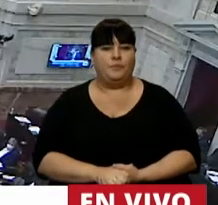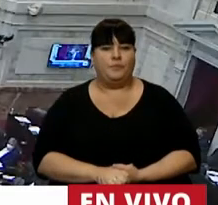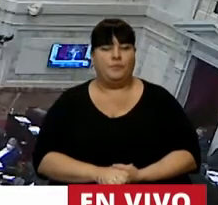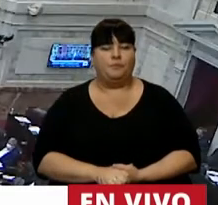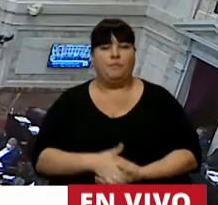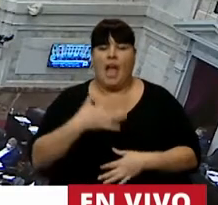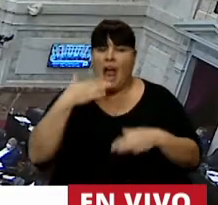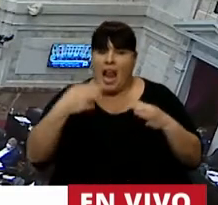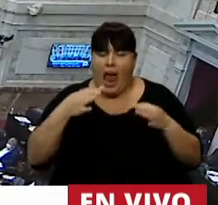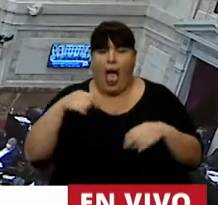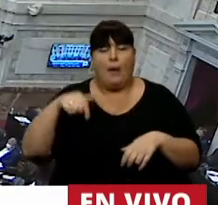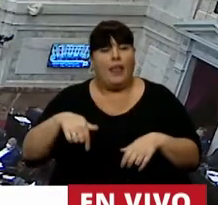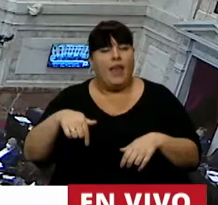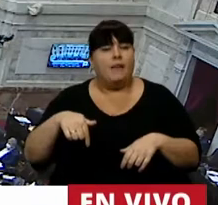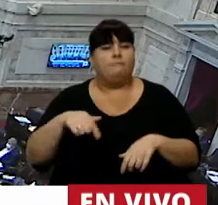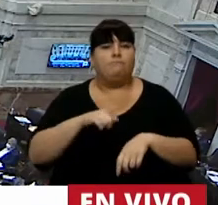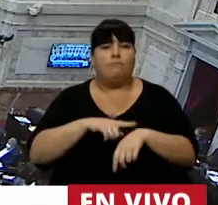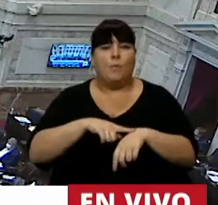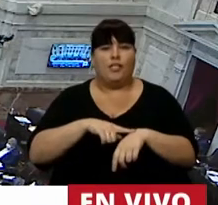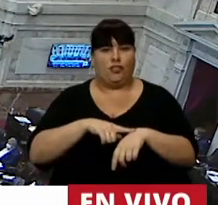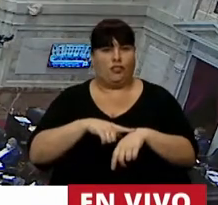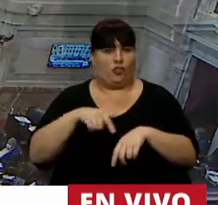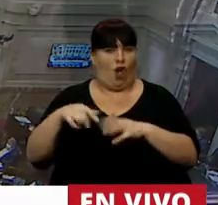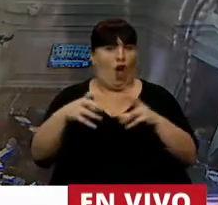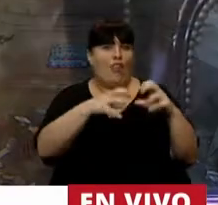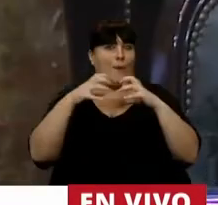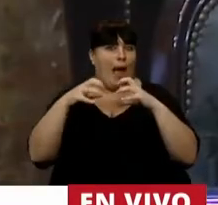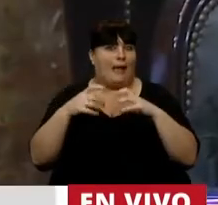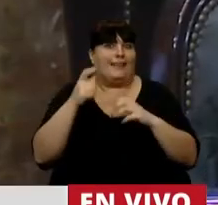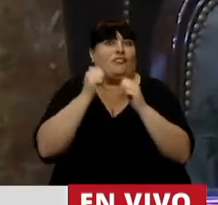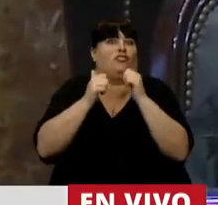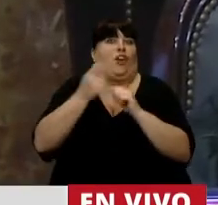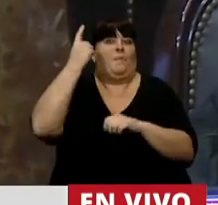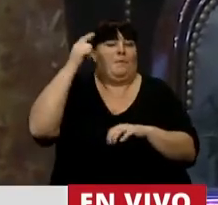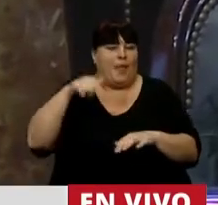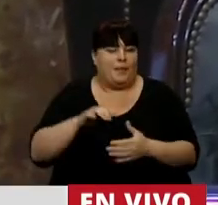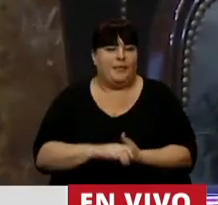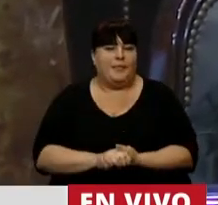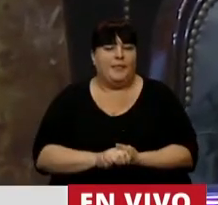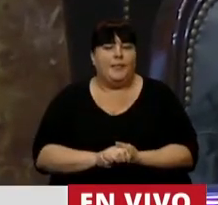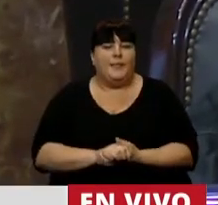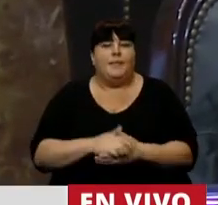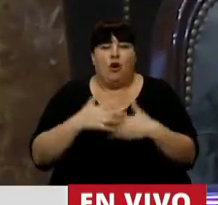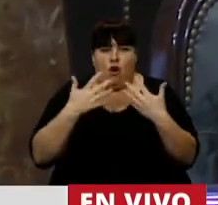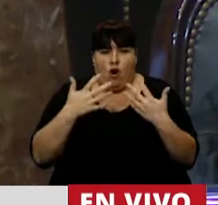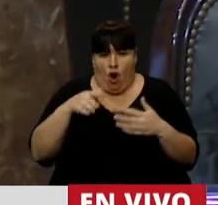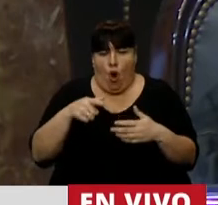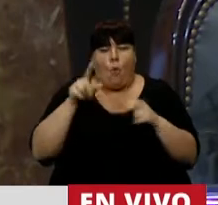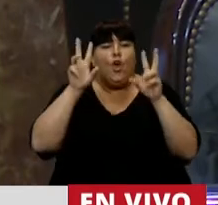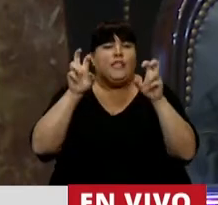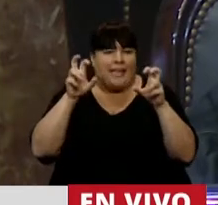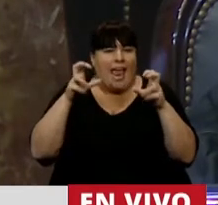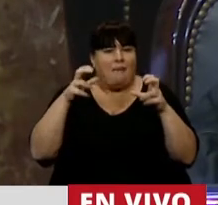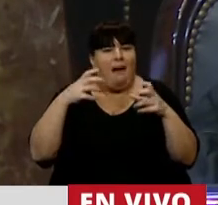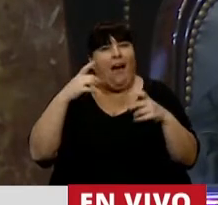La verdad que estamos en el marco de un debate histórico y por supuesto que es sobre un tema